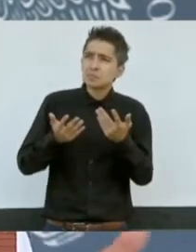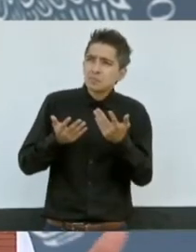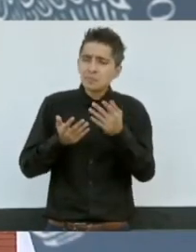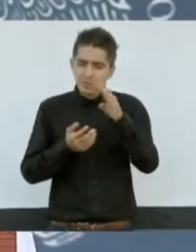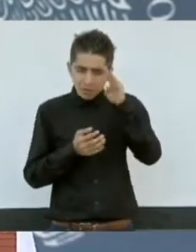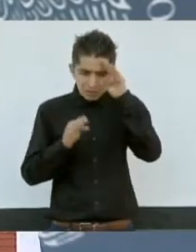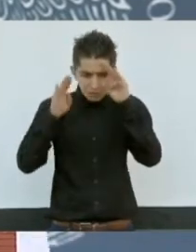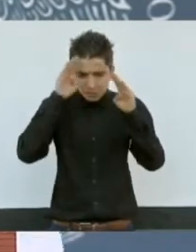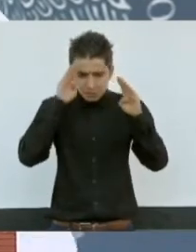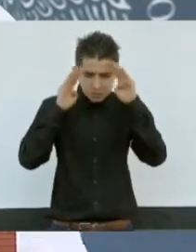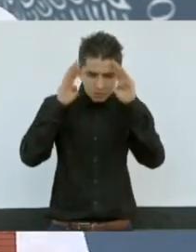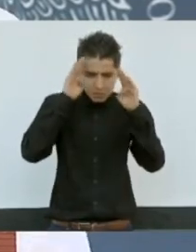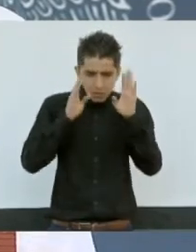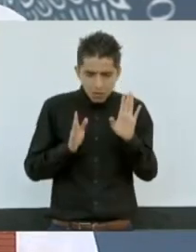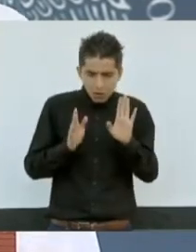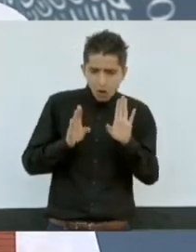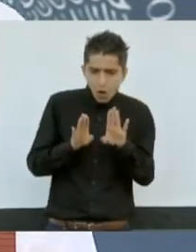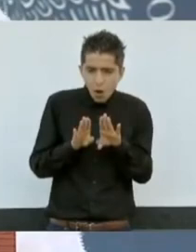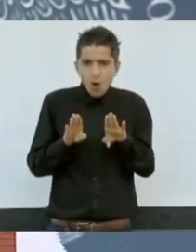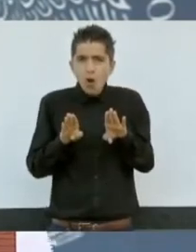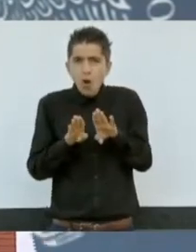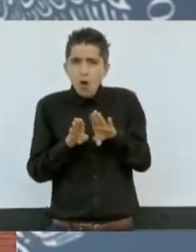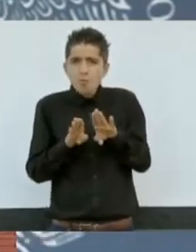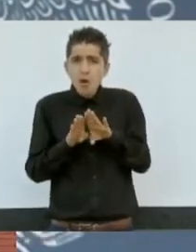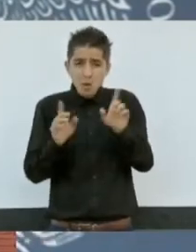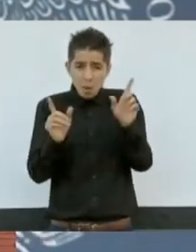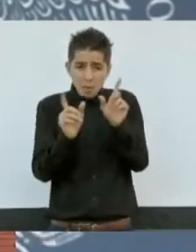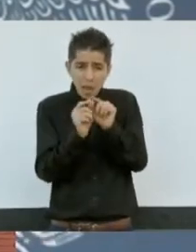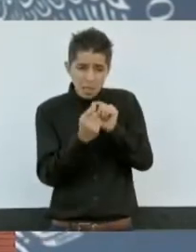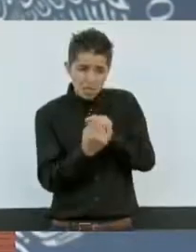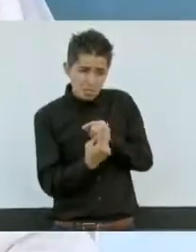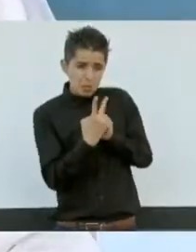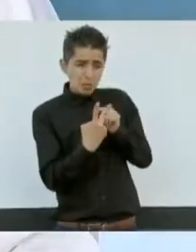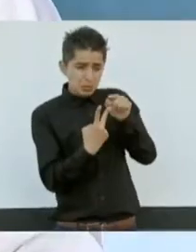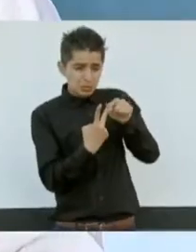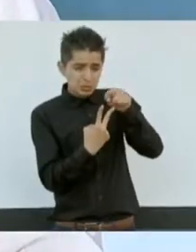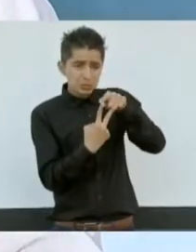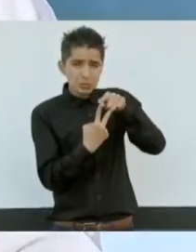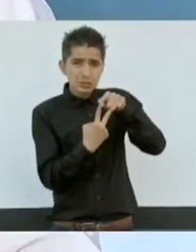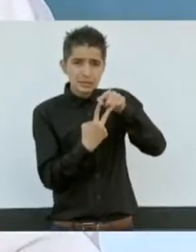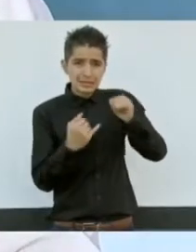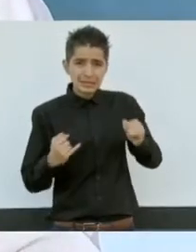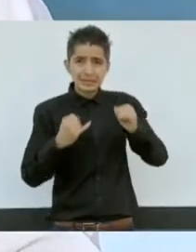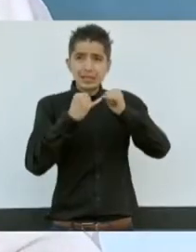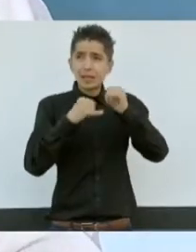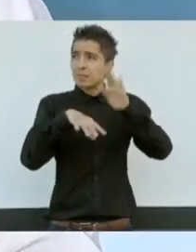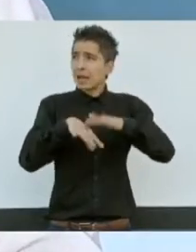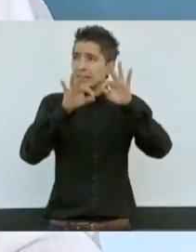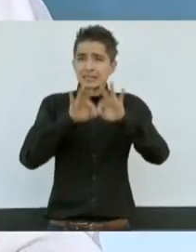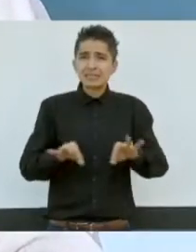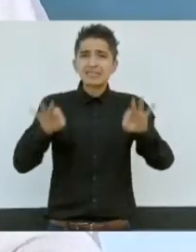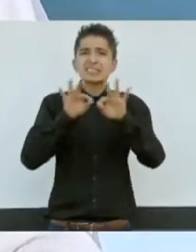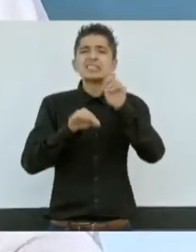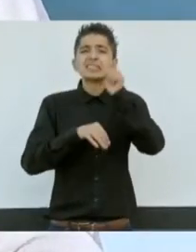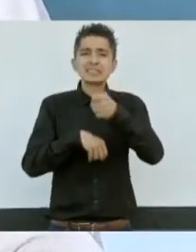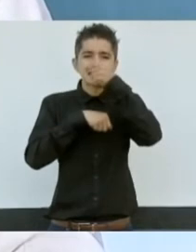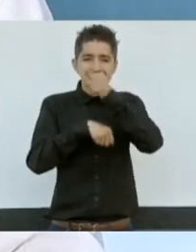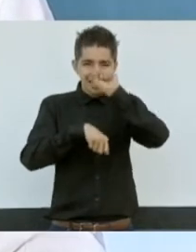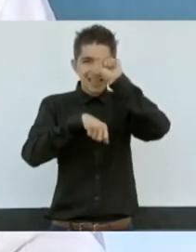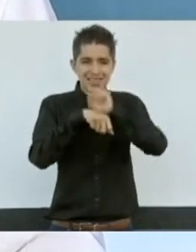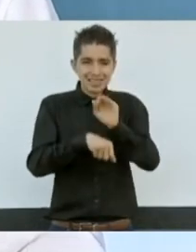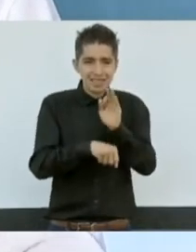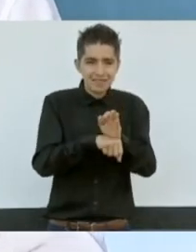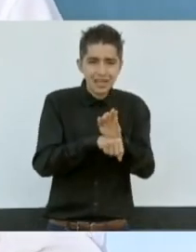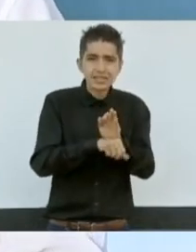¿Cómo contar con dos instituciones tan importantes como la Secretaría de Defensa, la